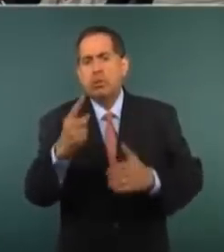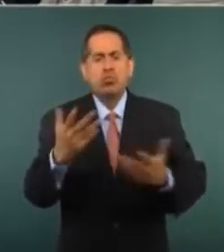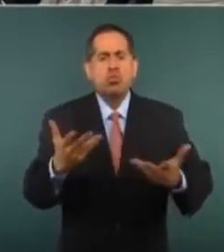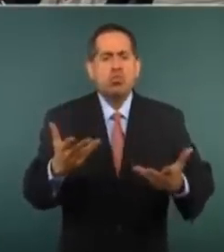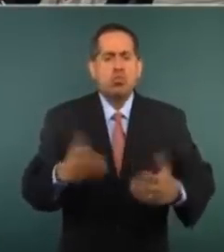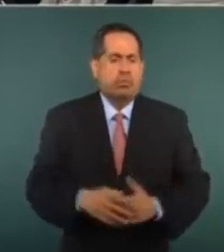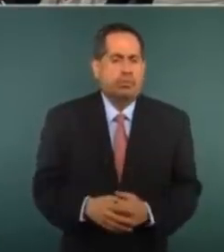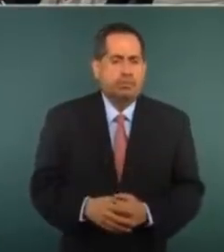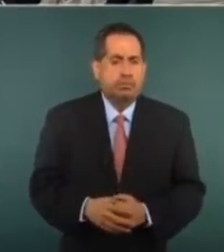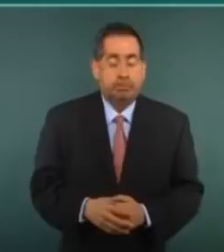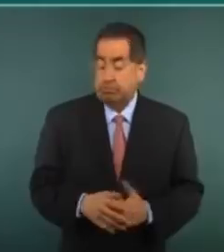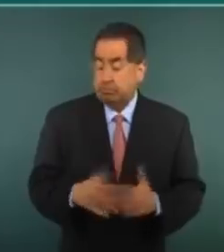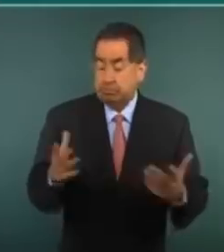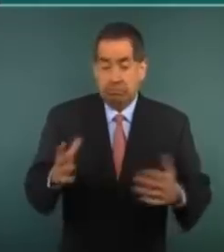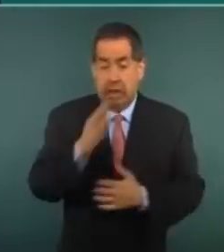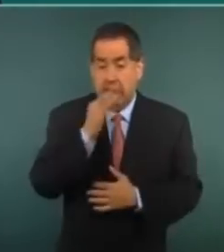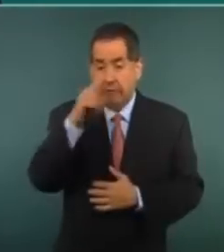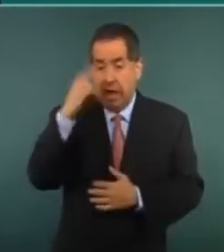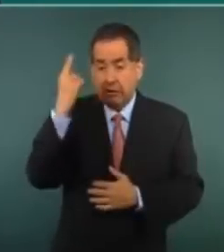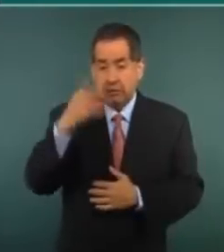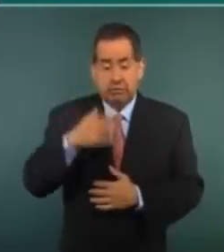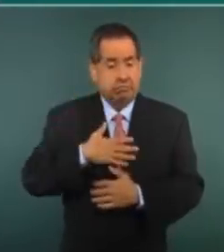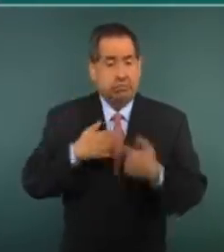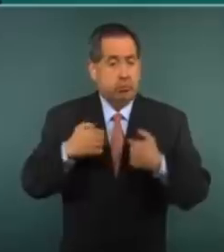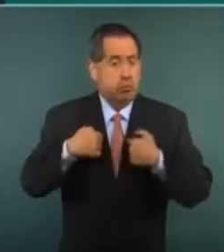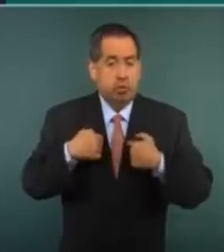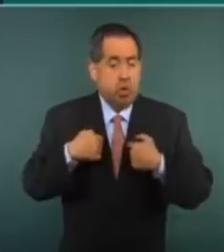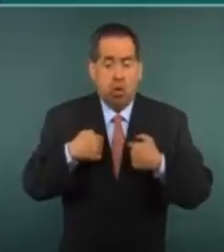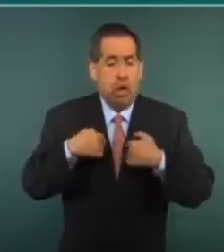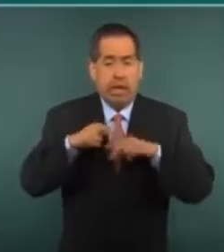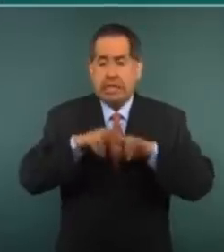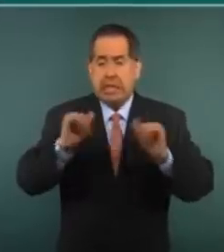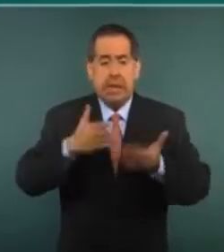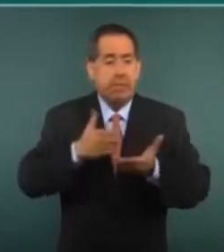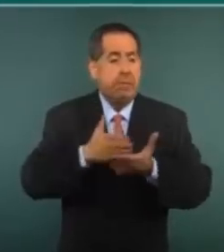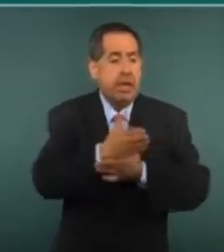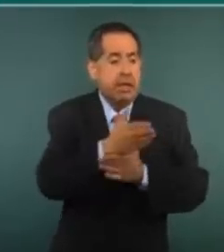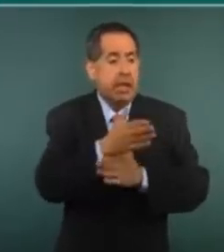Sencillamente no influyendo,